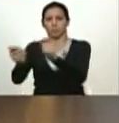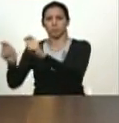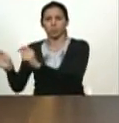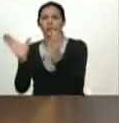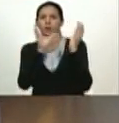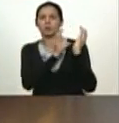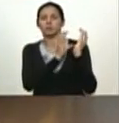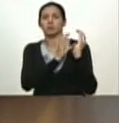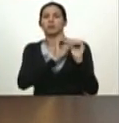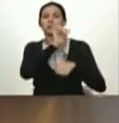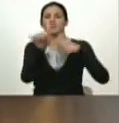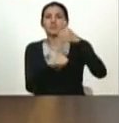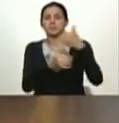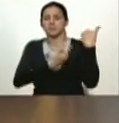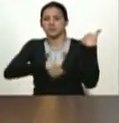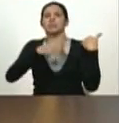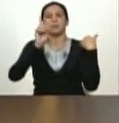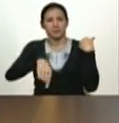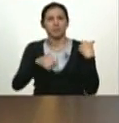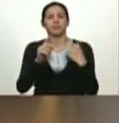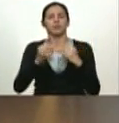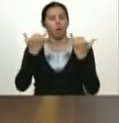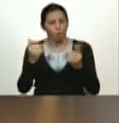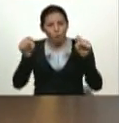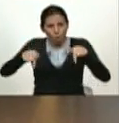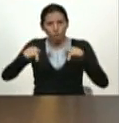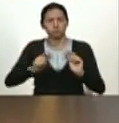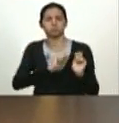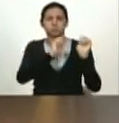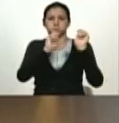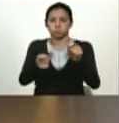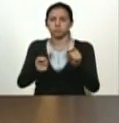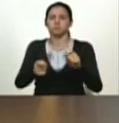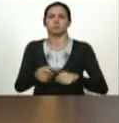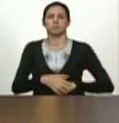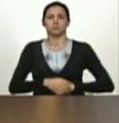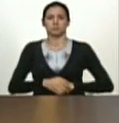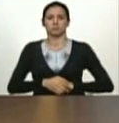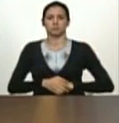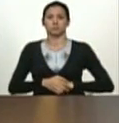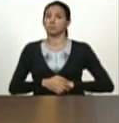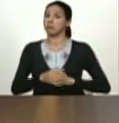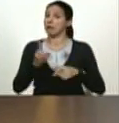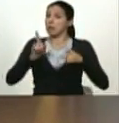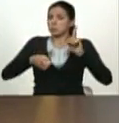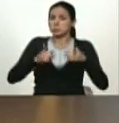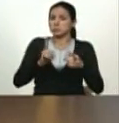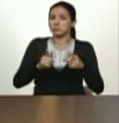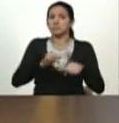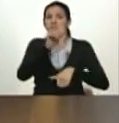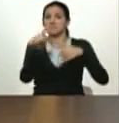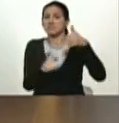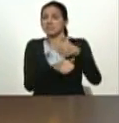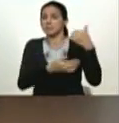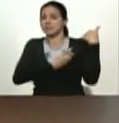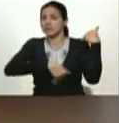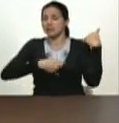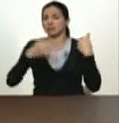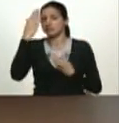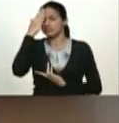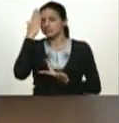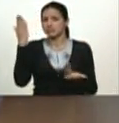Cada vicepresidencia debe instalarse hoy mismo. Muchos de ustedes, bueno, ya los vicepresidentes deben